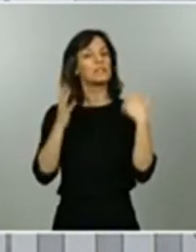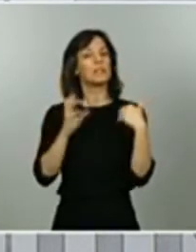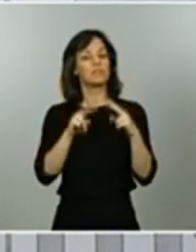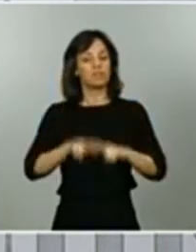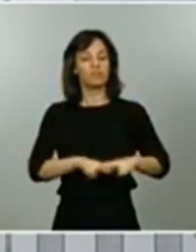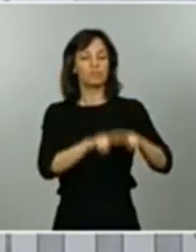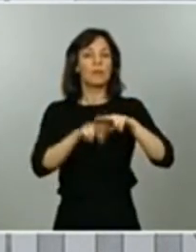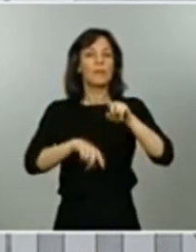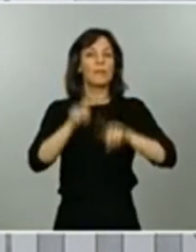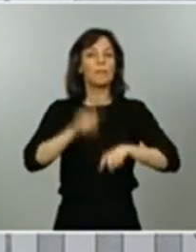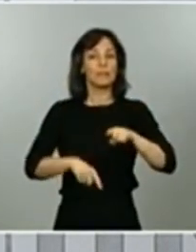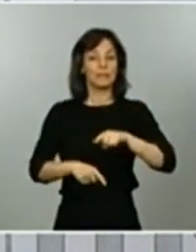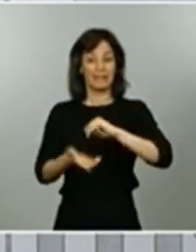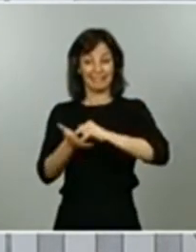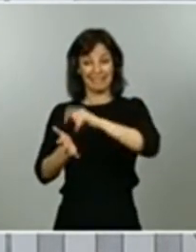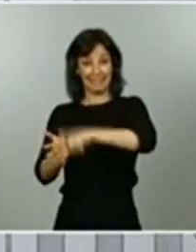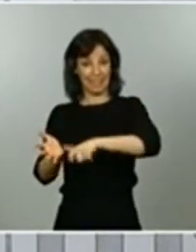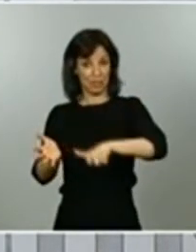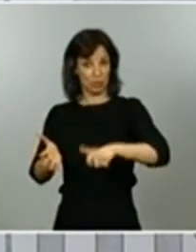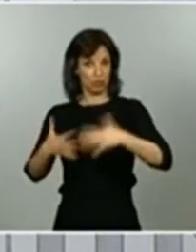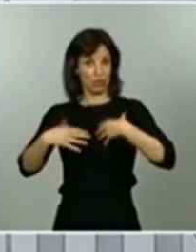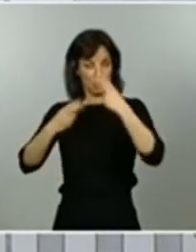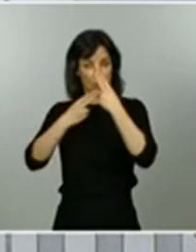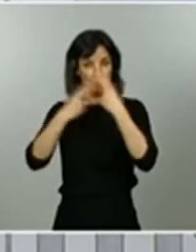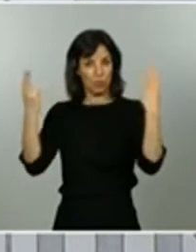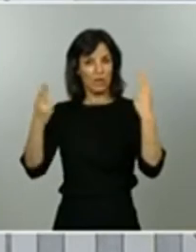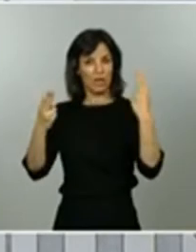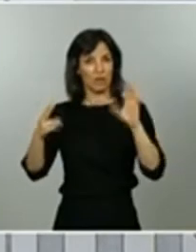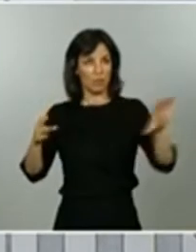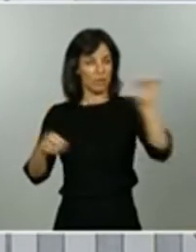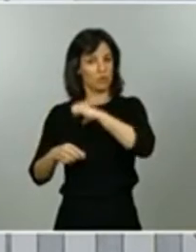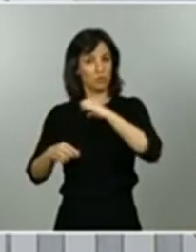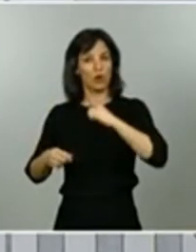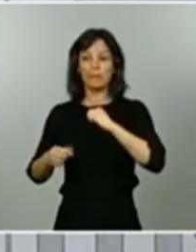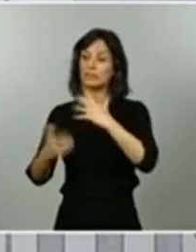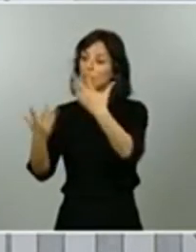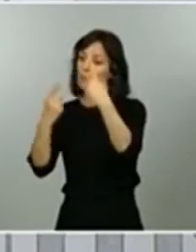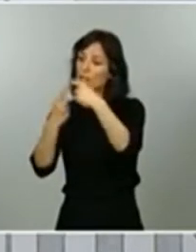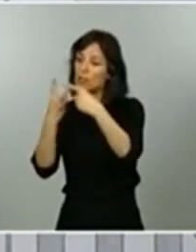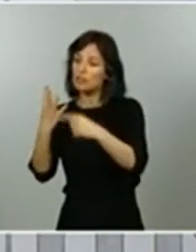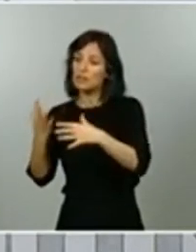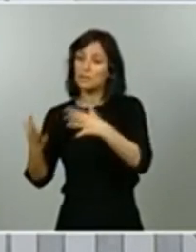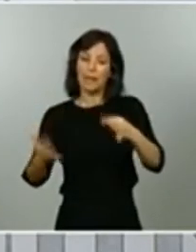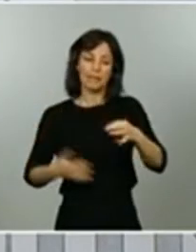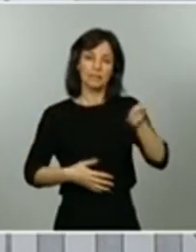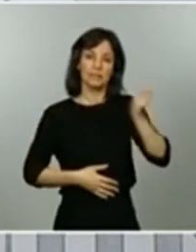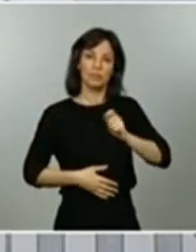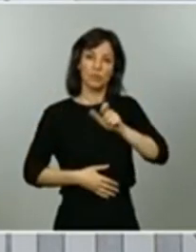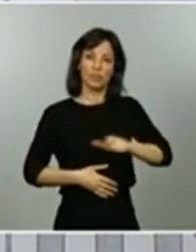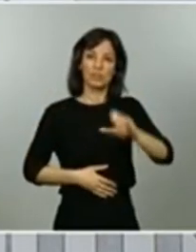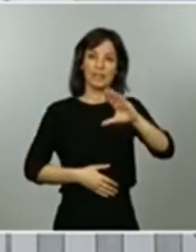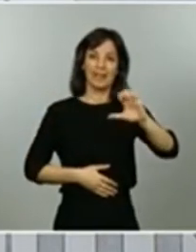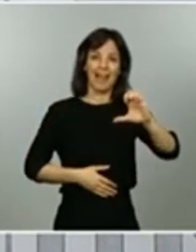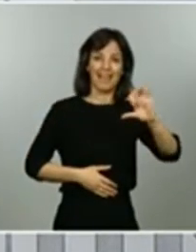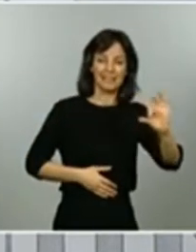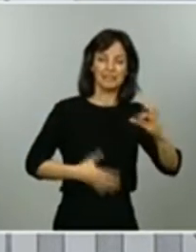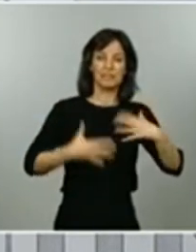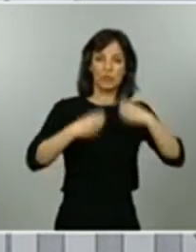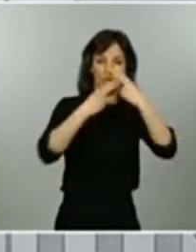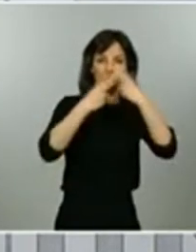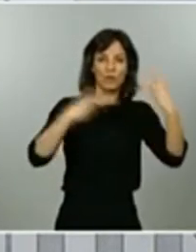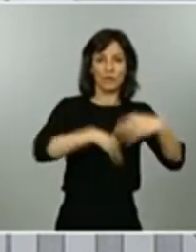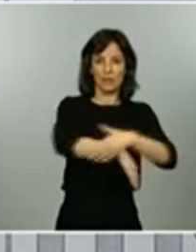de los técnicos de salud pública de las respectivas comunidades autónomas como de los profesionales del CAES y de salud pública del Ministerio